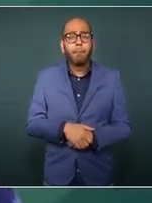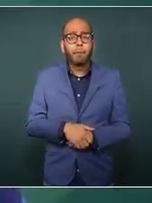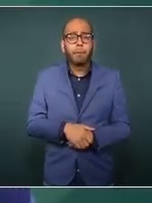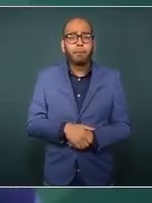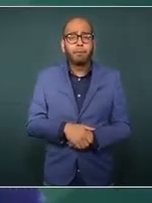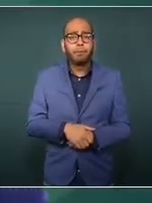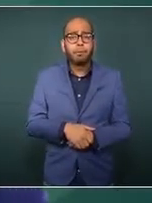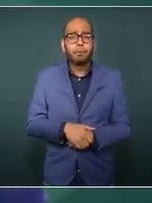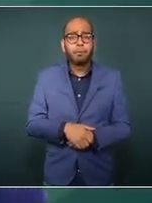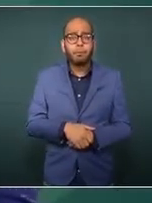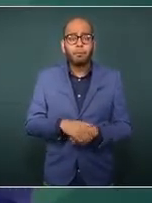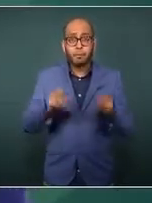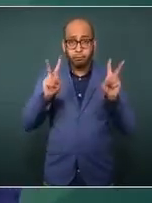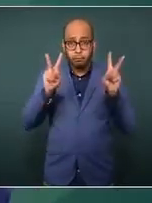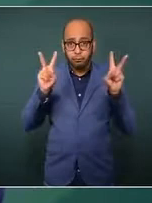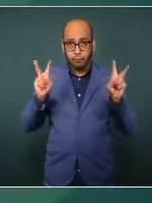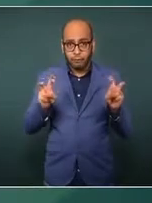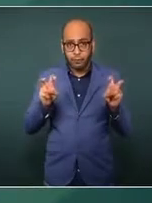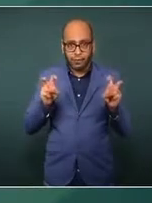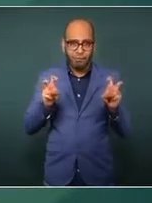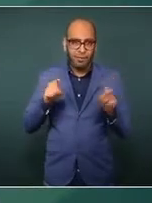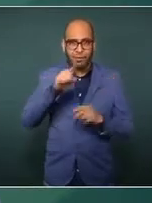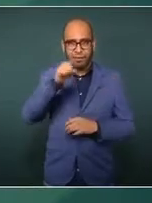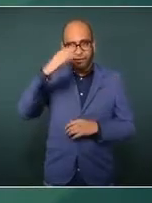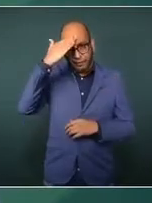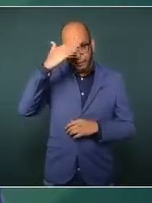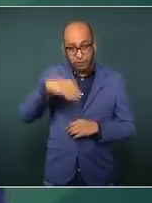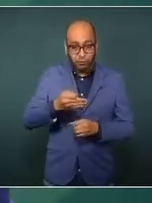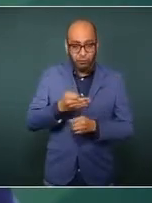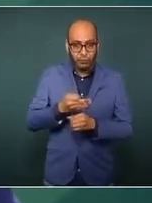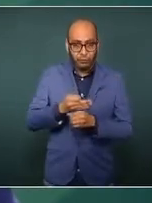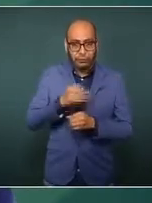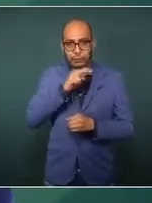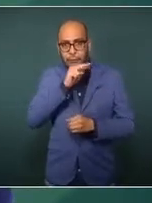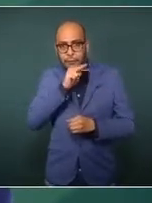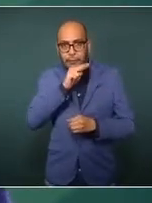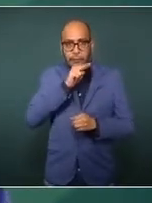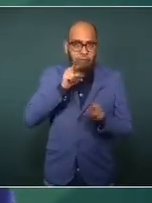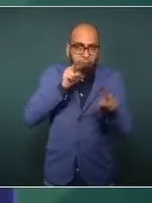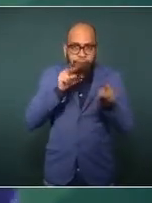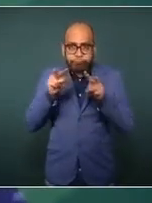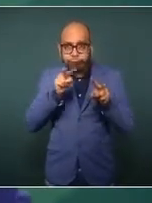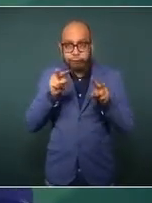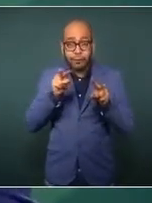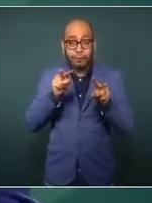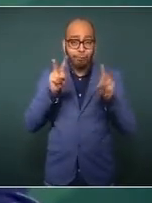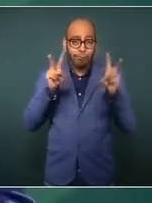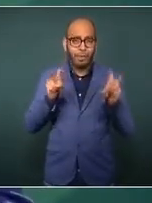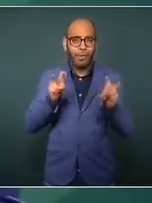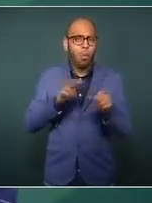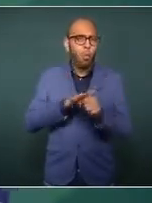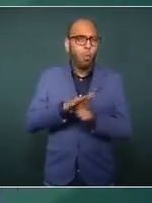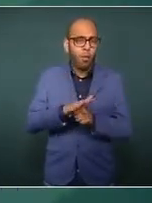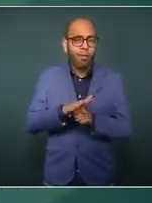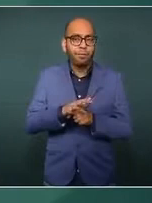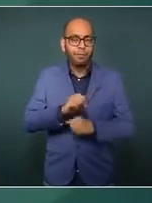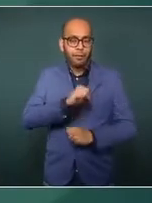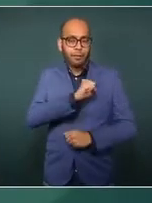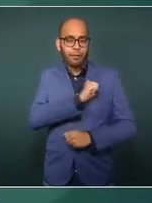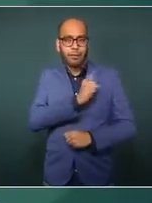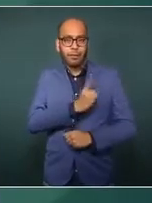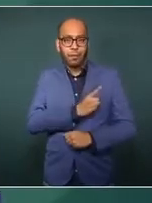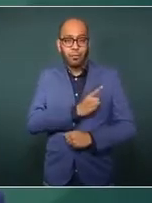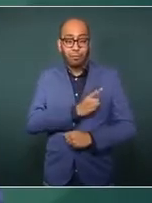el tema que nos tiene ocupados a todas y a todos el tema de salud. Es una de las grandes